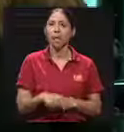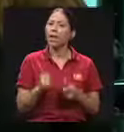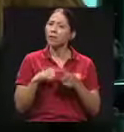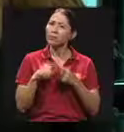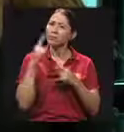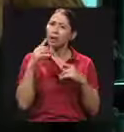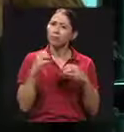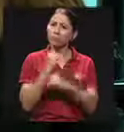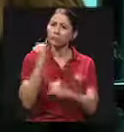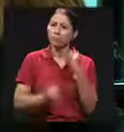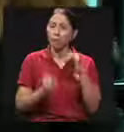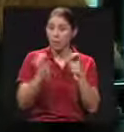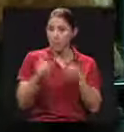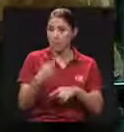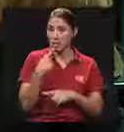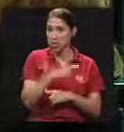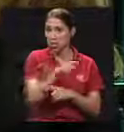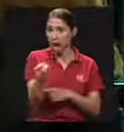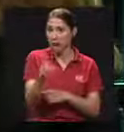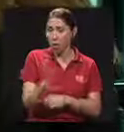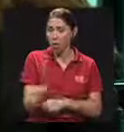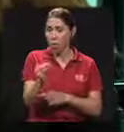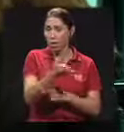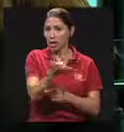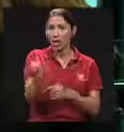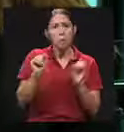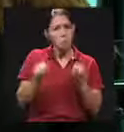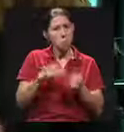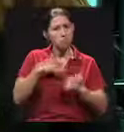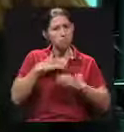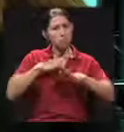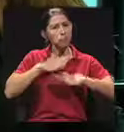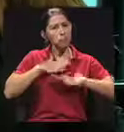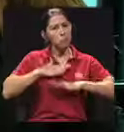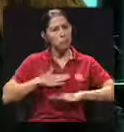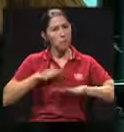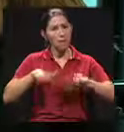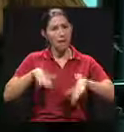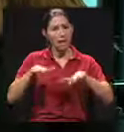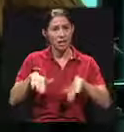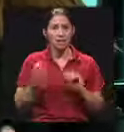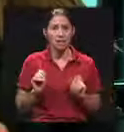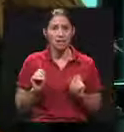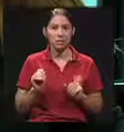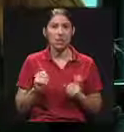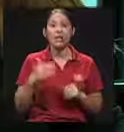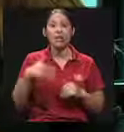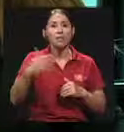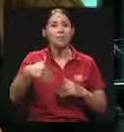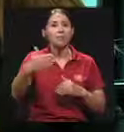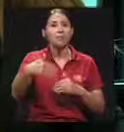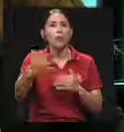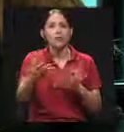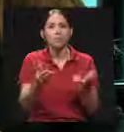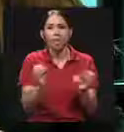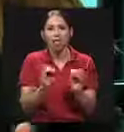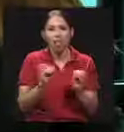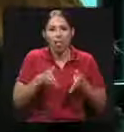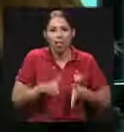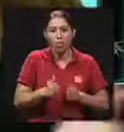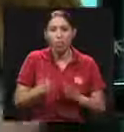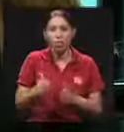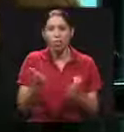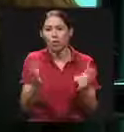entonces para concluir podríamos decirle a las generaciones jóvenes que pueden estar tranquilas de que el hecho de que luego haya menos personas